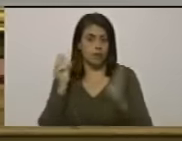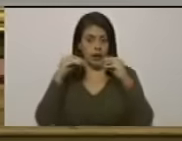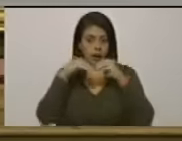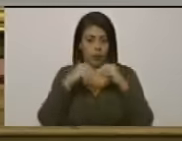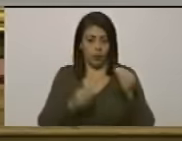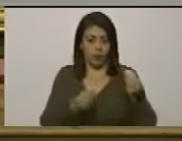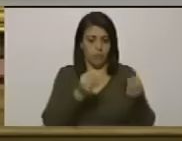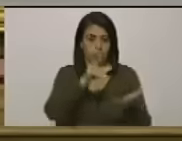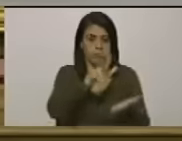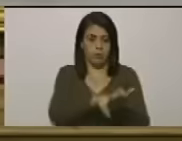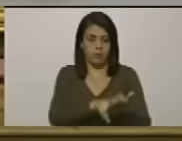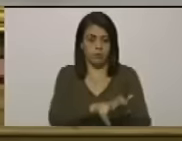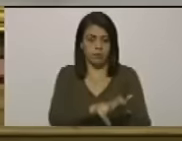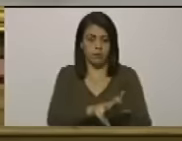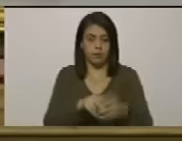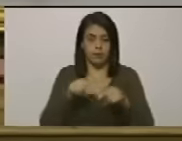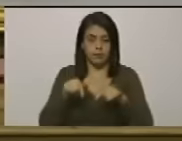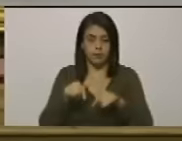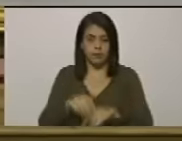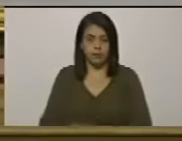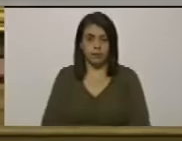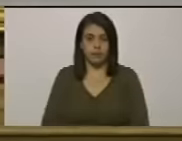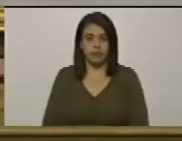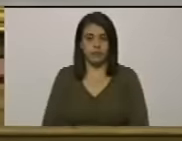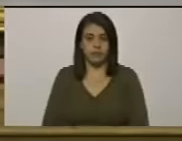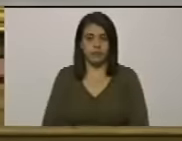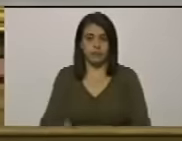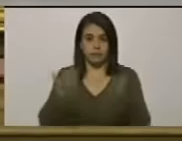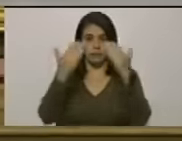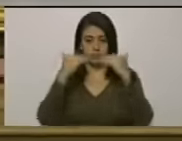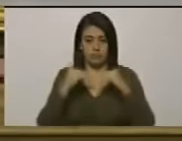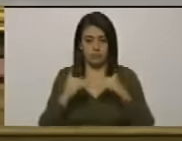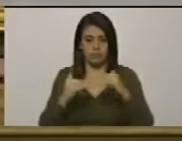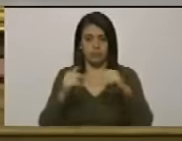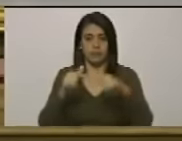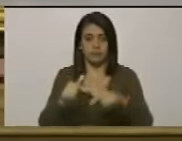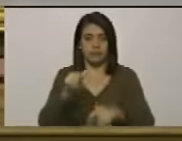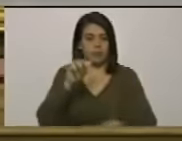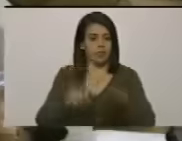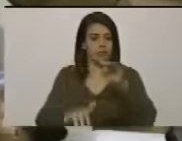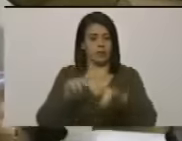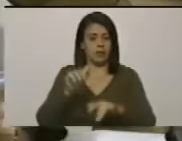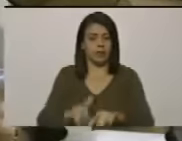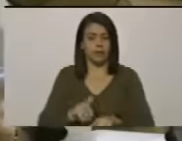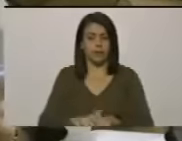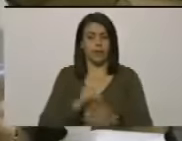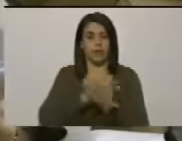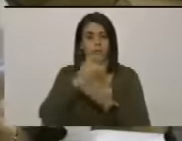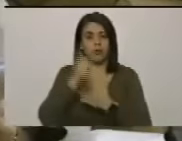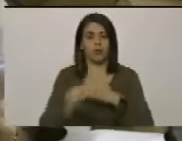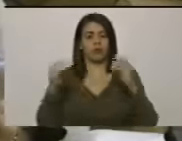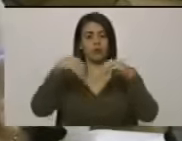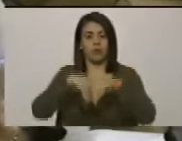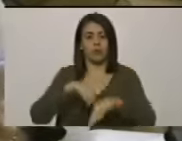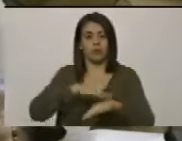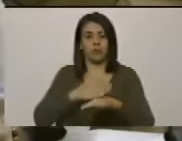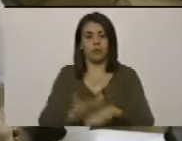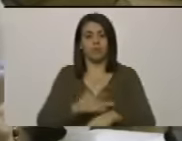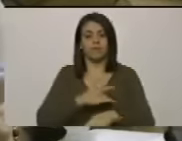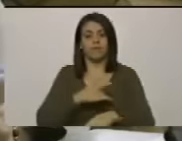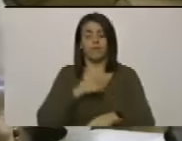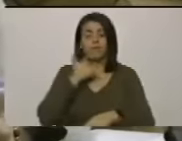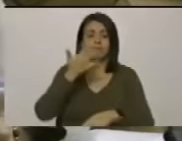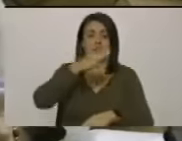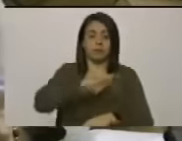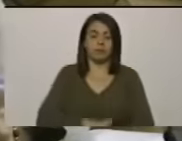acuerdo aprobado en la cámara siguiente punto en el orden del día ciudadana secretaria proyecto de acuerdo por el sensible